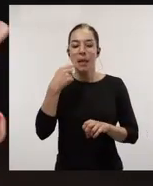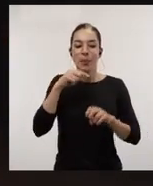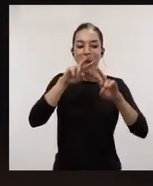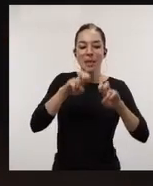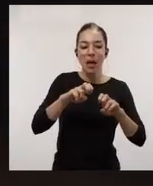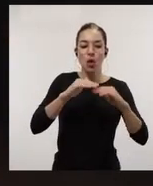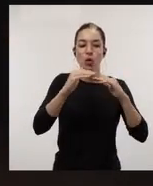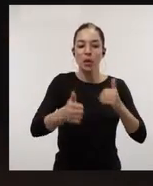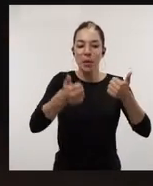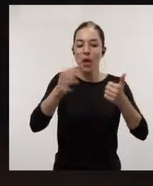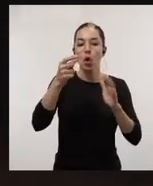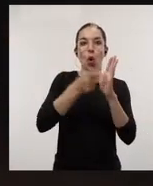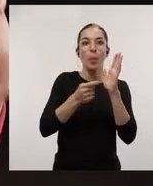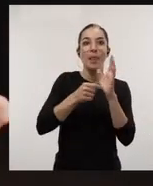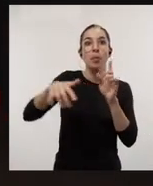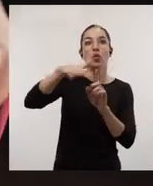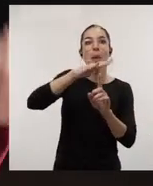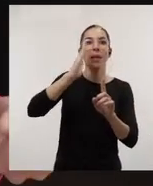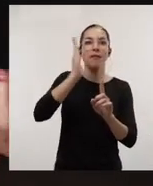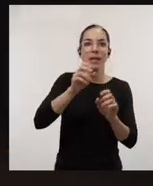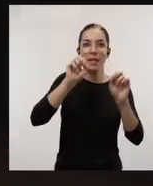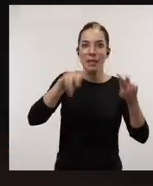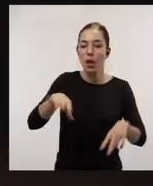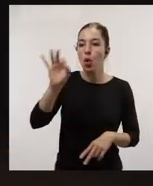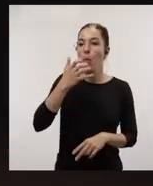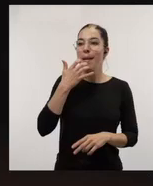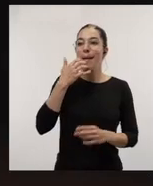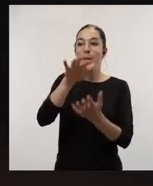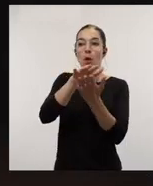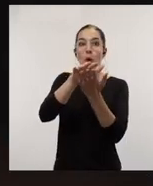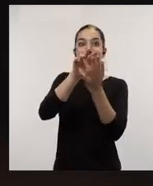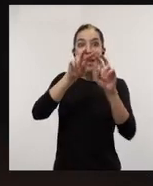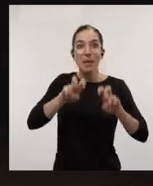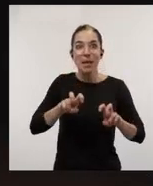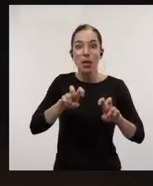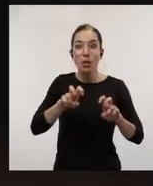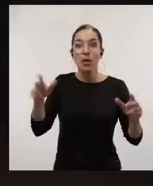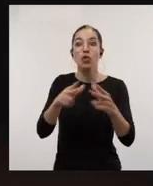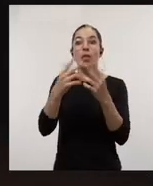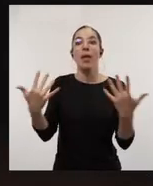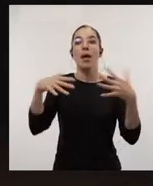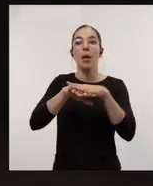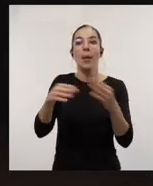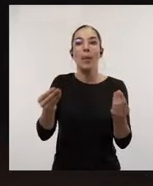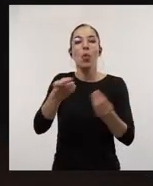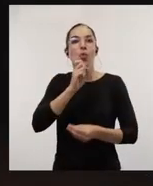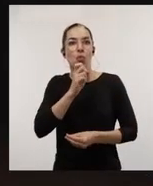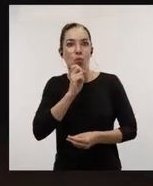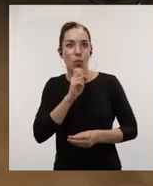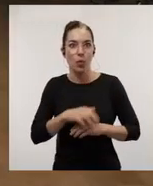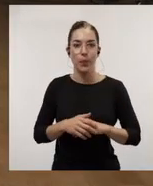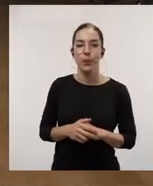sostenibles, cómo aplicar principios que no dañen el medio ambiente o cómo hacer que nuestras investigaciones sean más inclusivas para la sociedad.